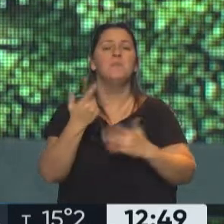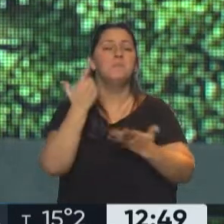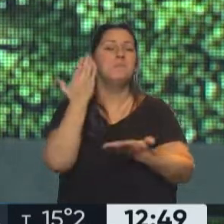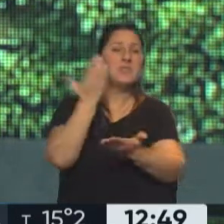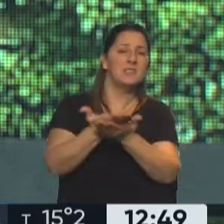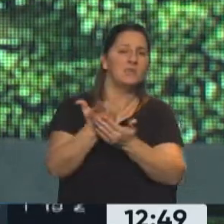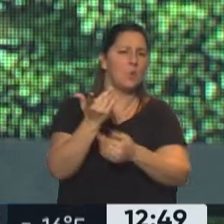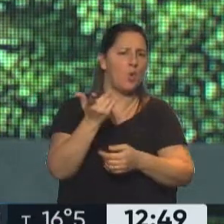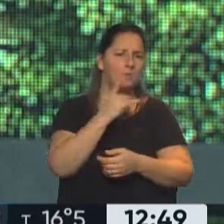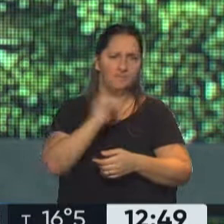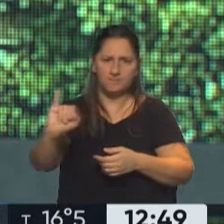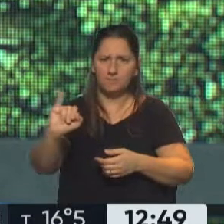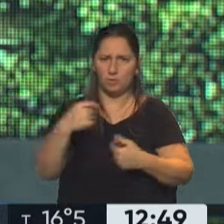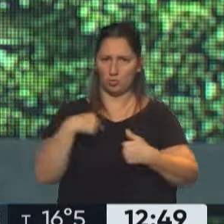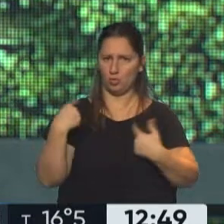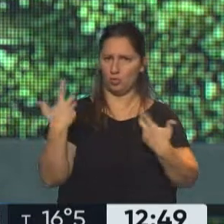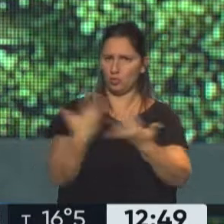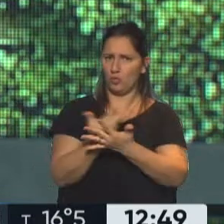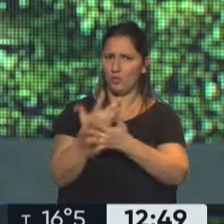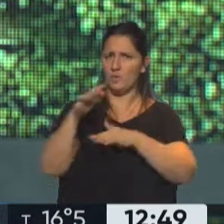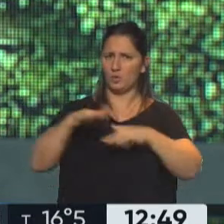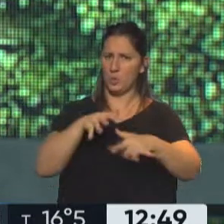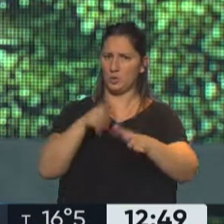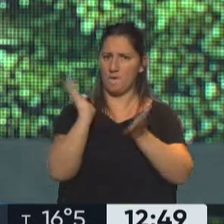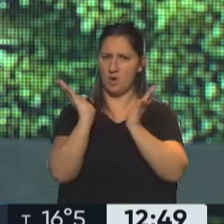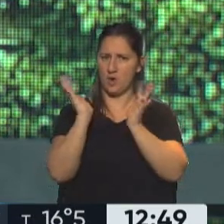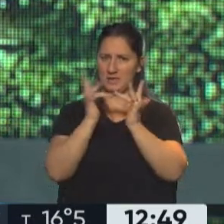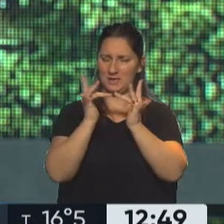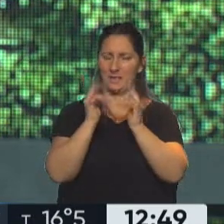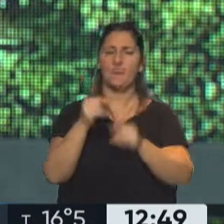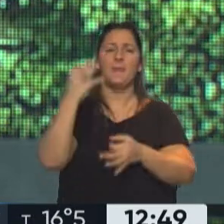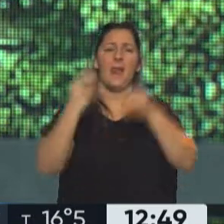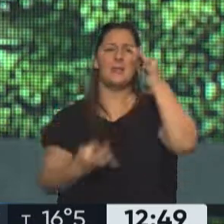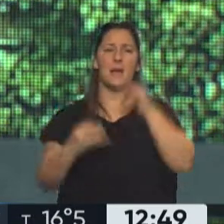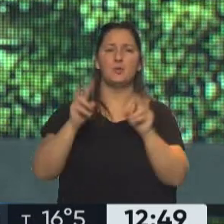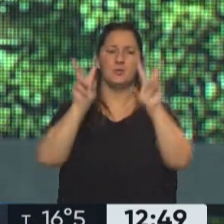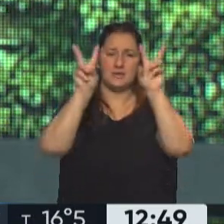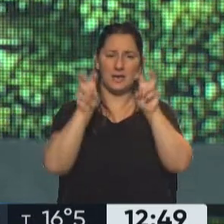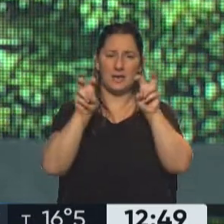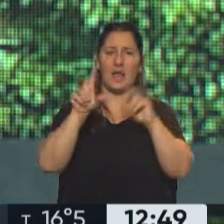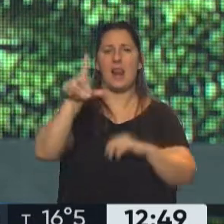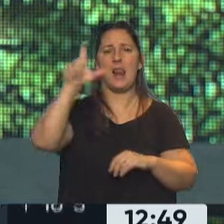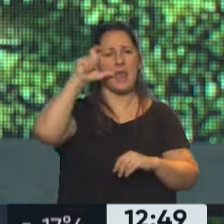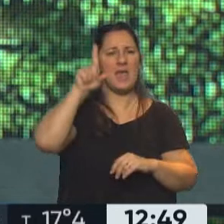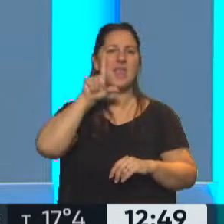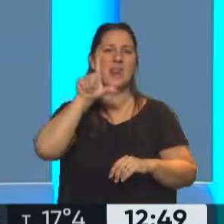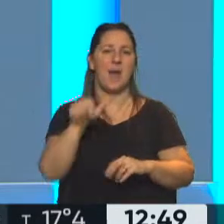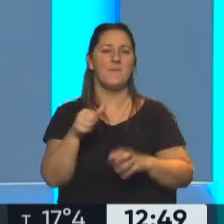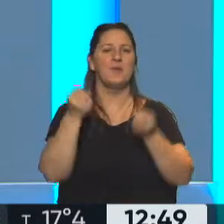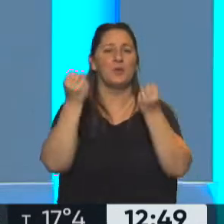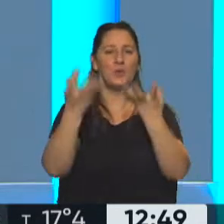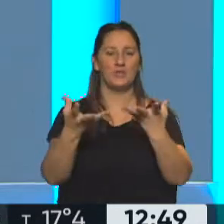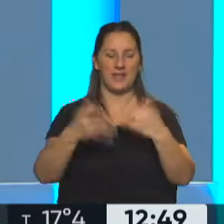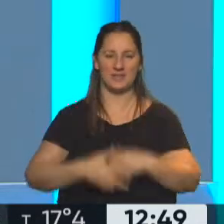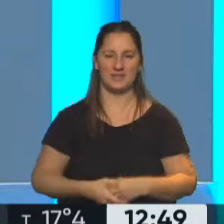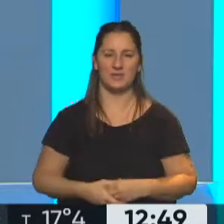alguna acción legal cuando somos víctimas de estos tipos diferentes de violencias. Y para analizar este tema, ya recibimos a Leila Aydar. ¿Cómo estás, Leila? Muy bien. ¿Cómo